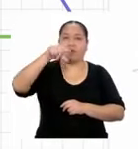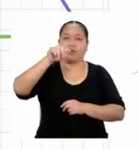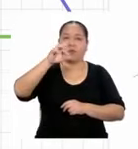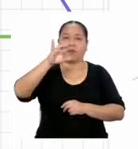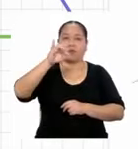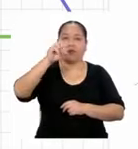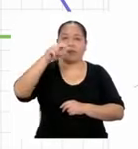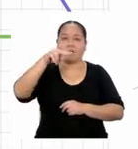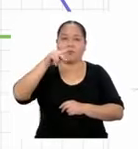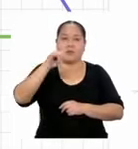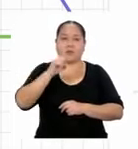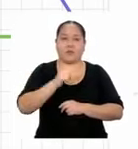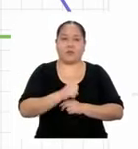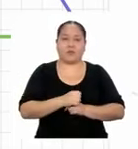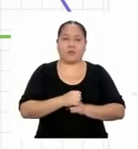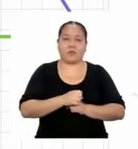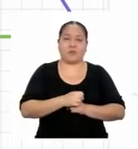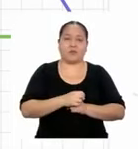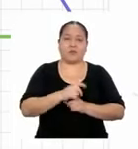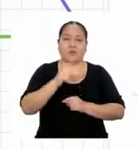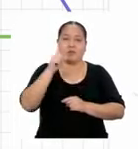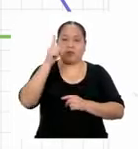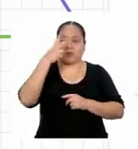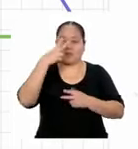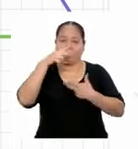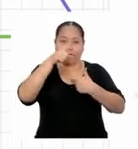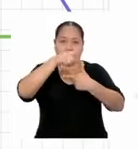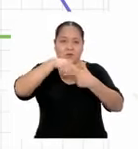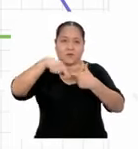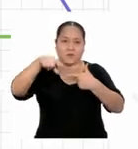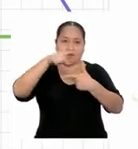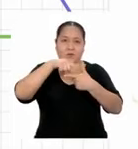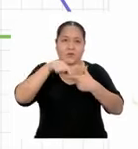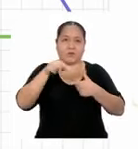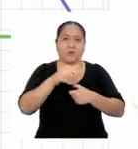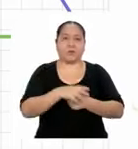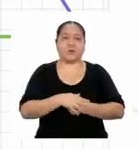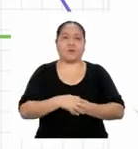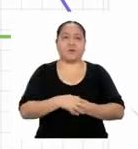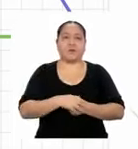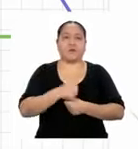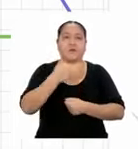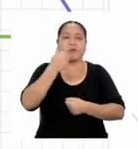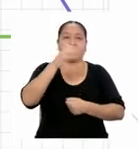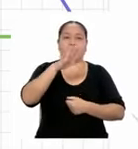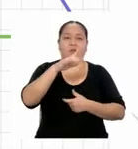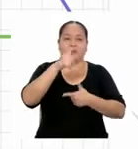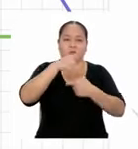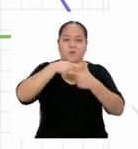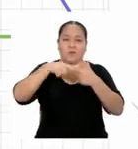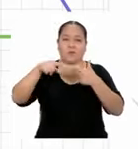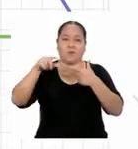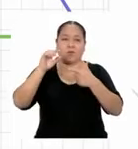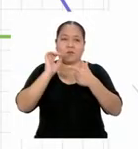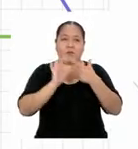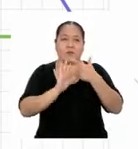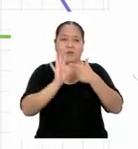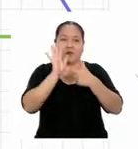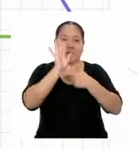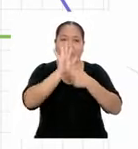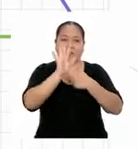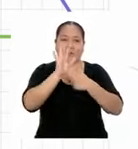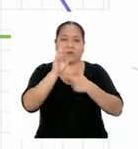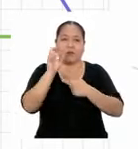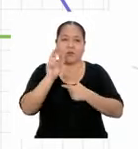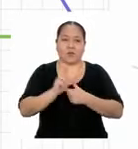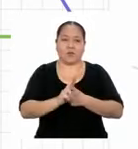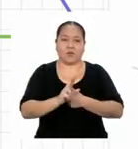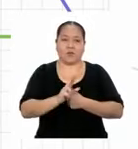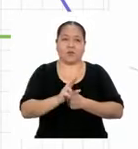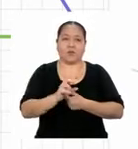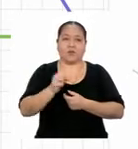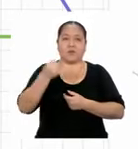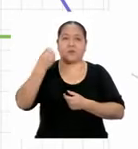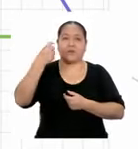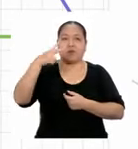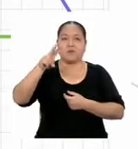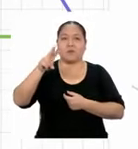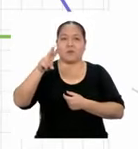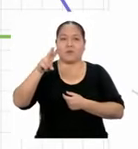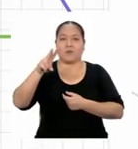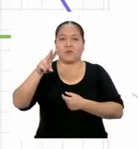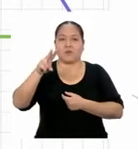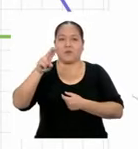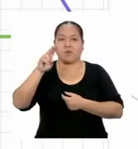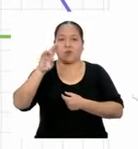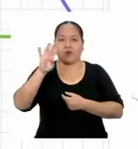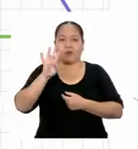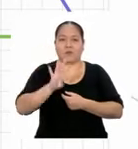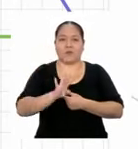Y los sacamos haciendo la división, ¿cierto? 15 sobre 5 es 3 y 12 sobre 4 es